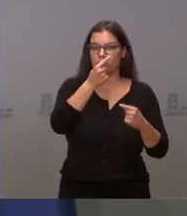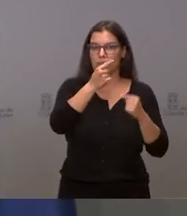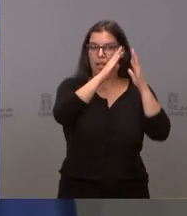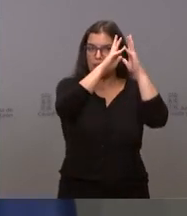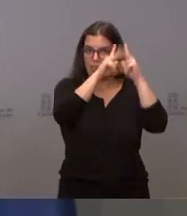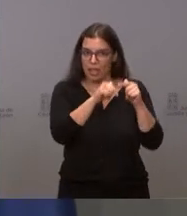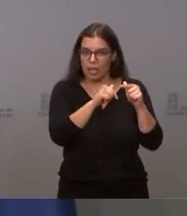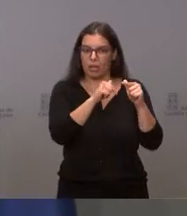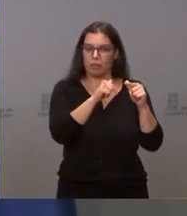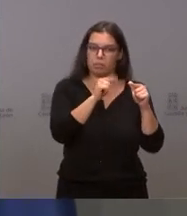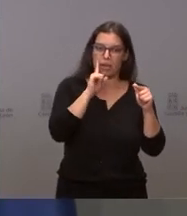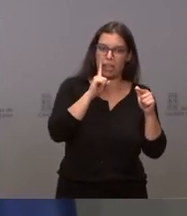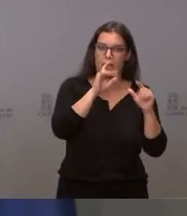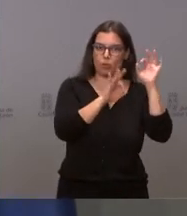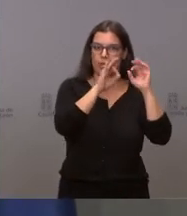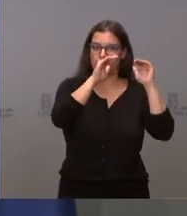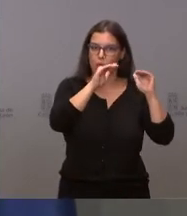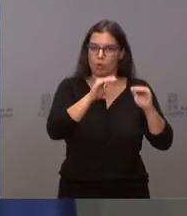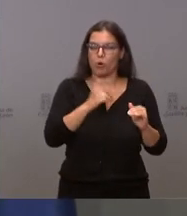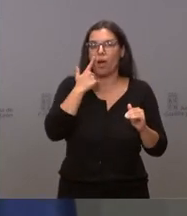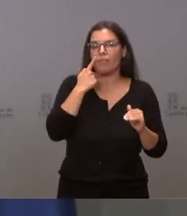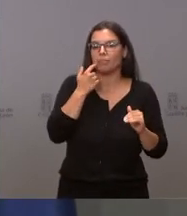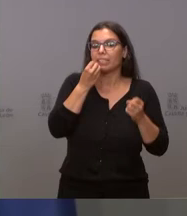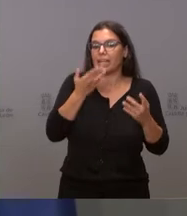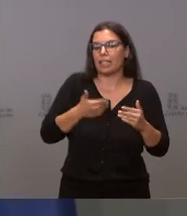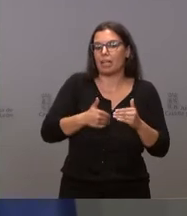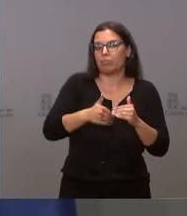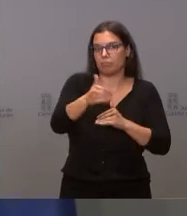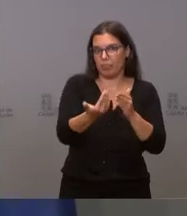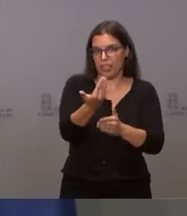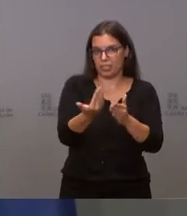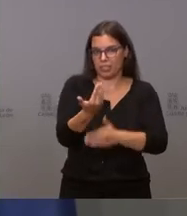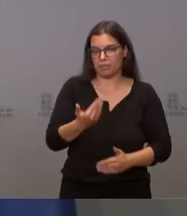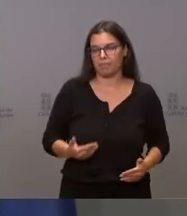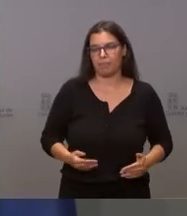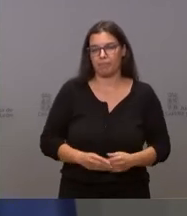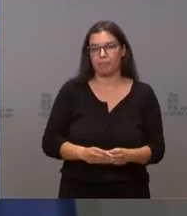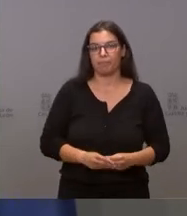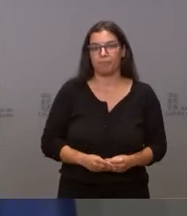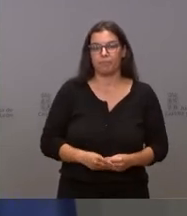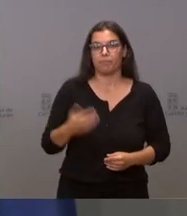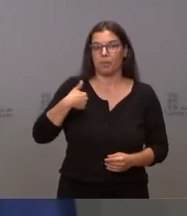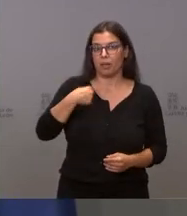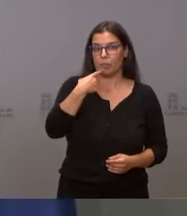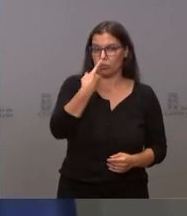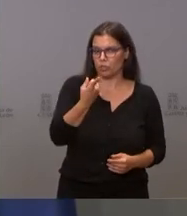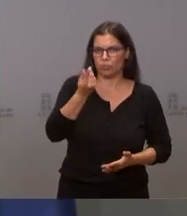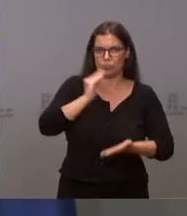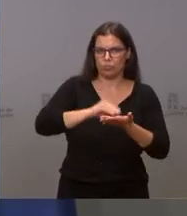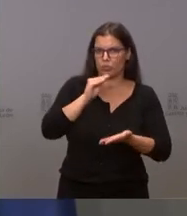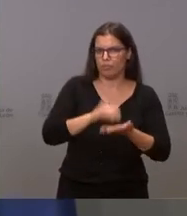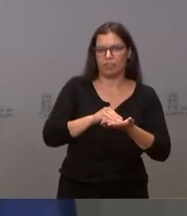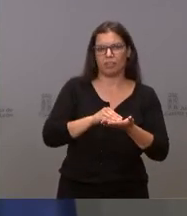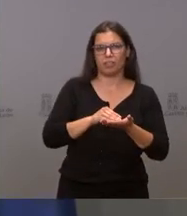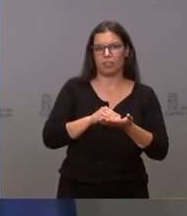a disminuir. Vamos a ver un poco cómo van las cosas en los próximos días. Hemos dicho todo el rato durante